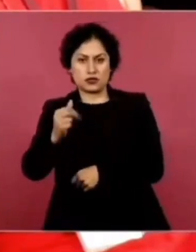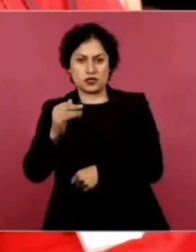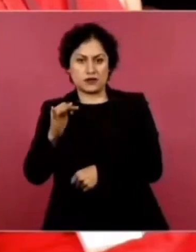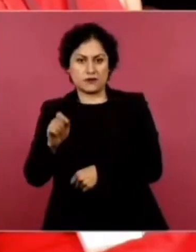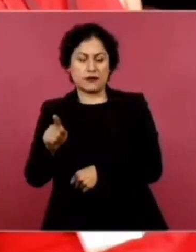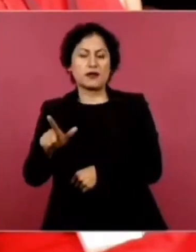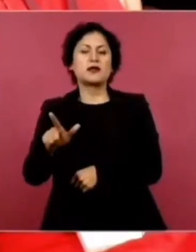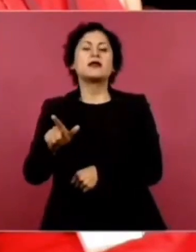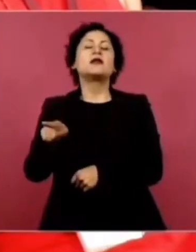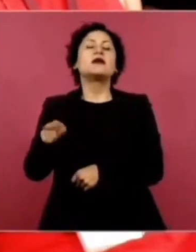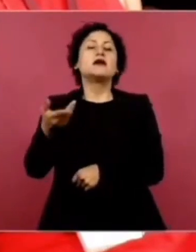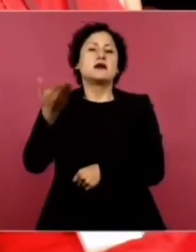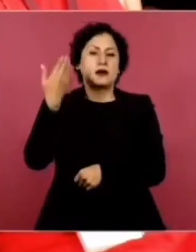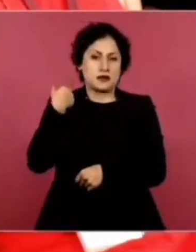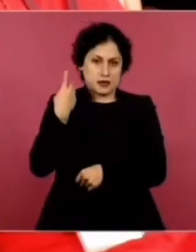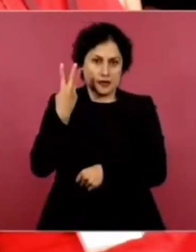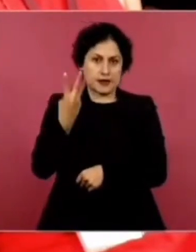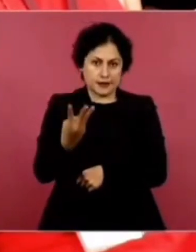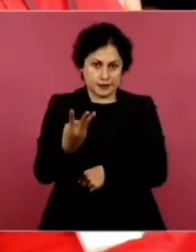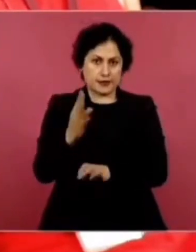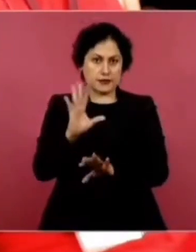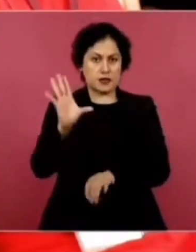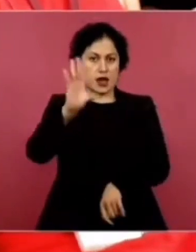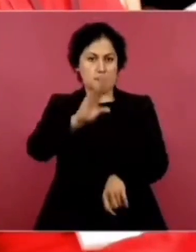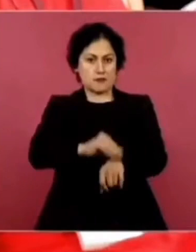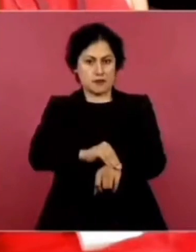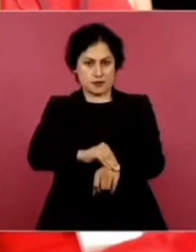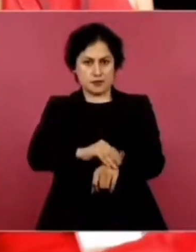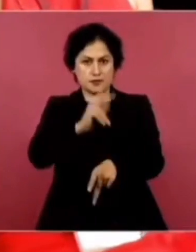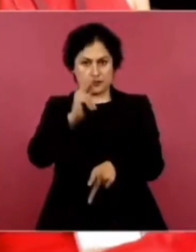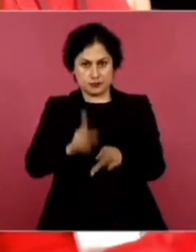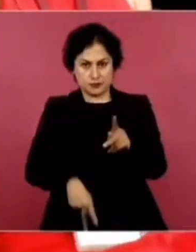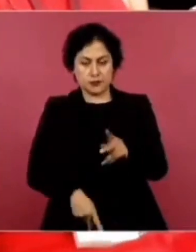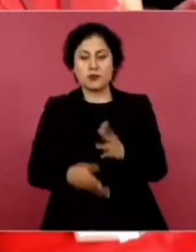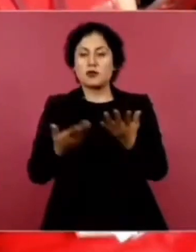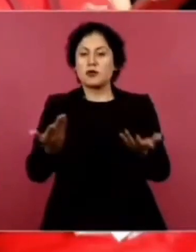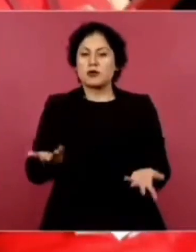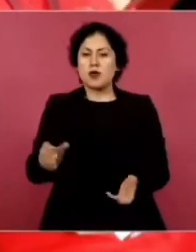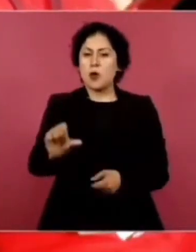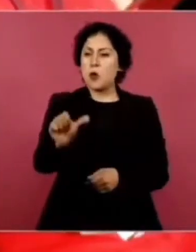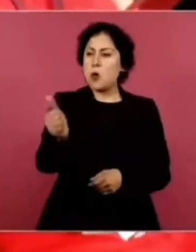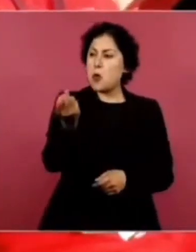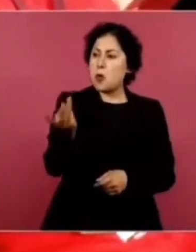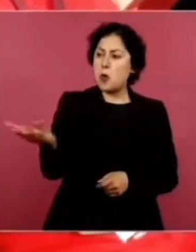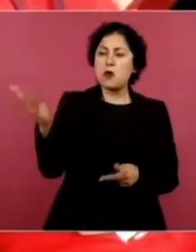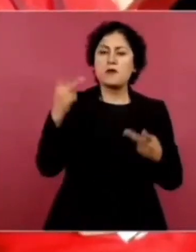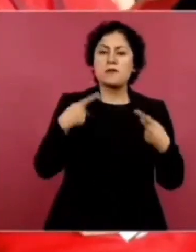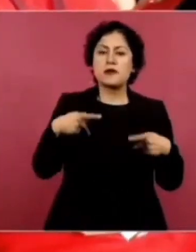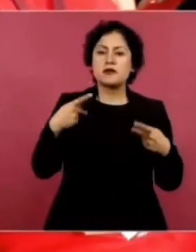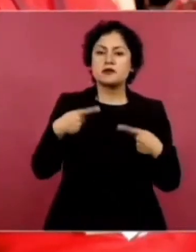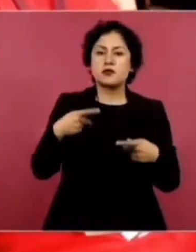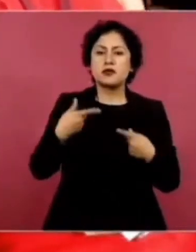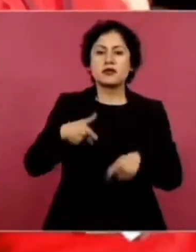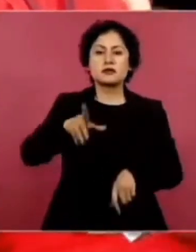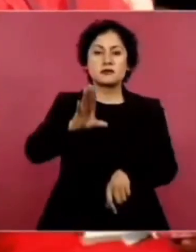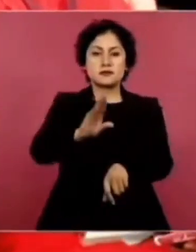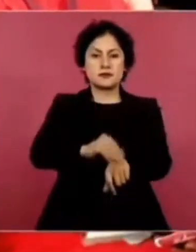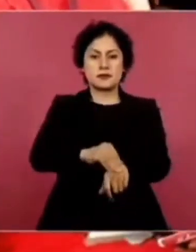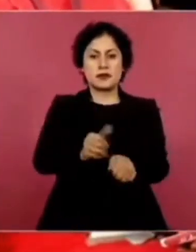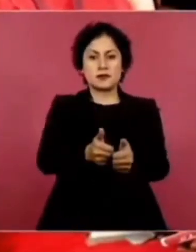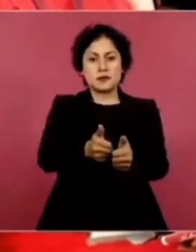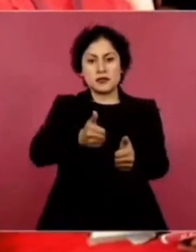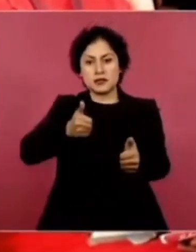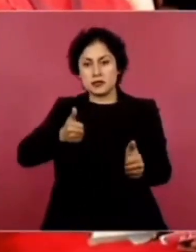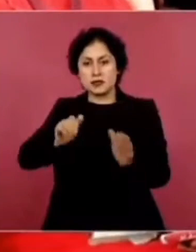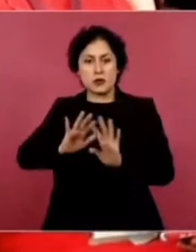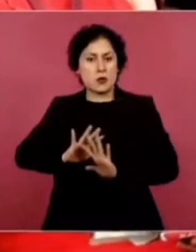también él ya solicitaba licencia. ¿Quiénes más le han pedido precisamente ya separarse de su